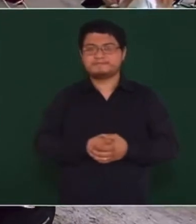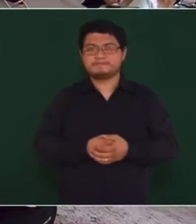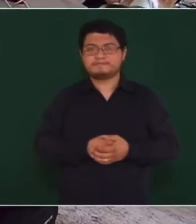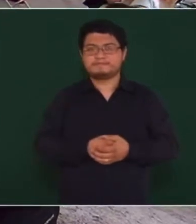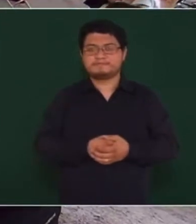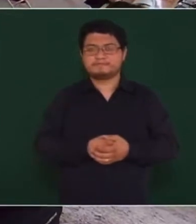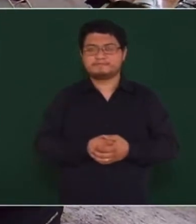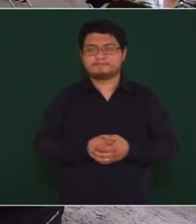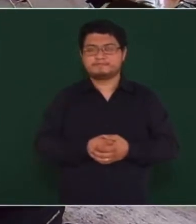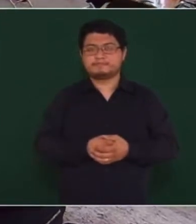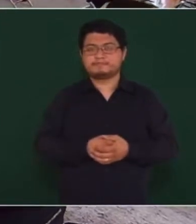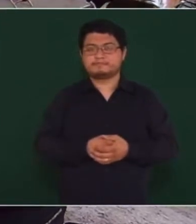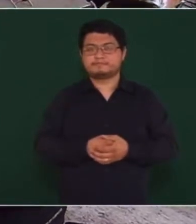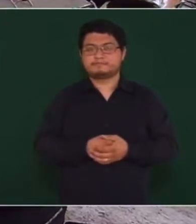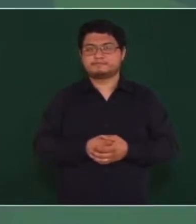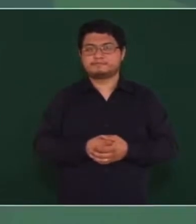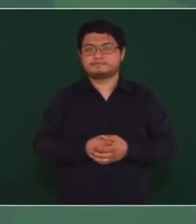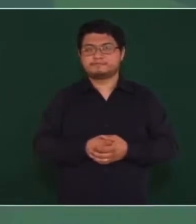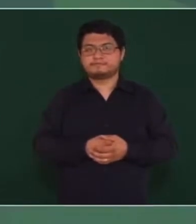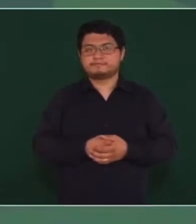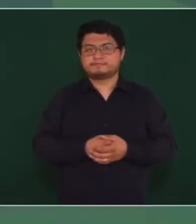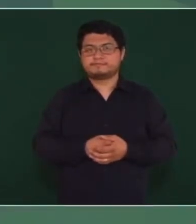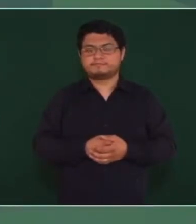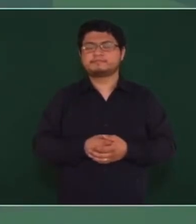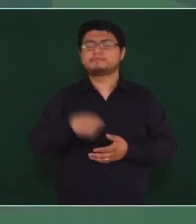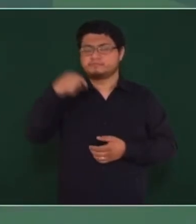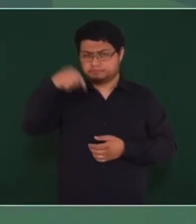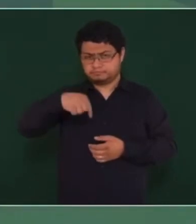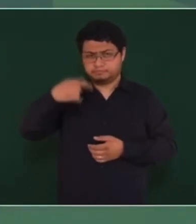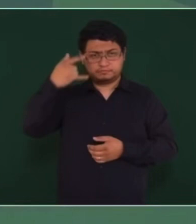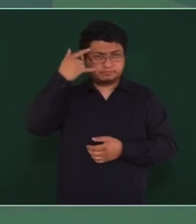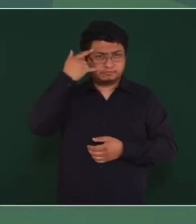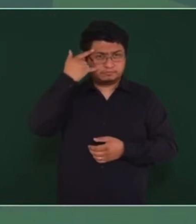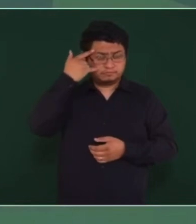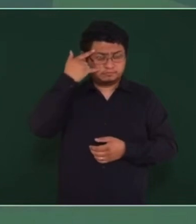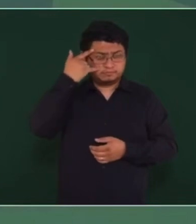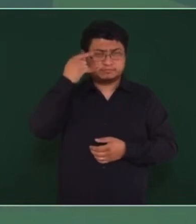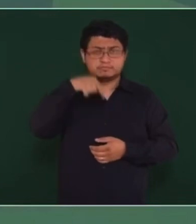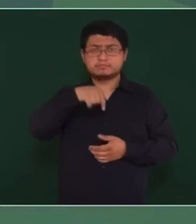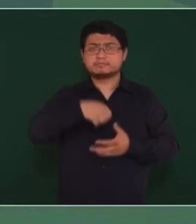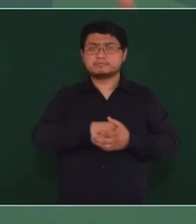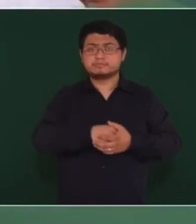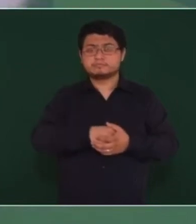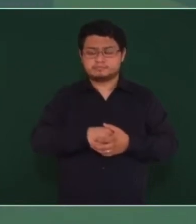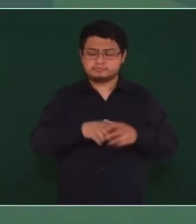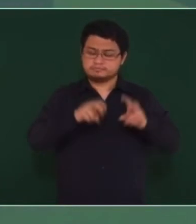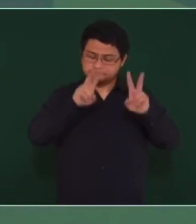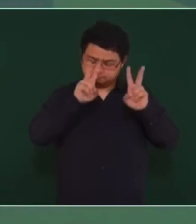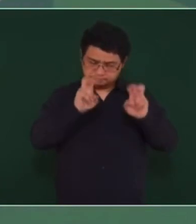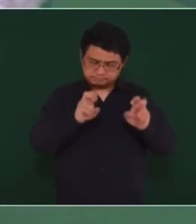Campeche para la Defensa es por el Tren Maya